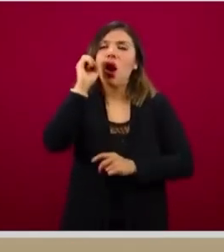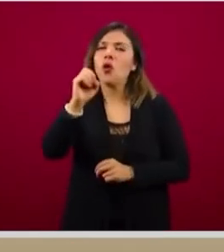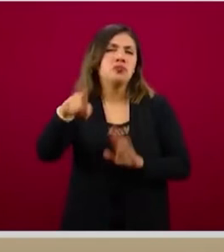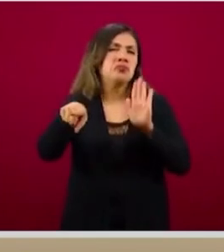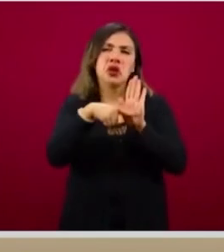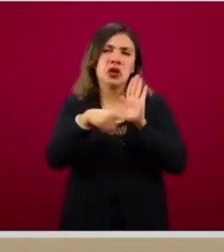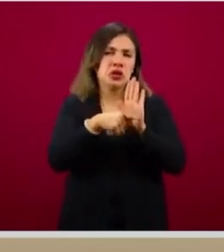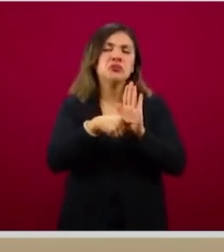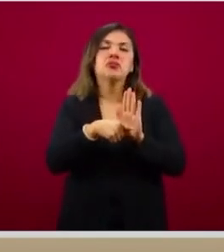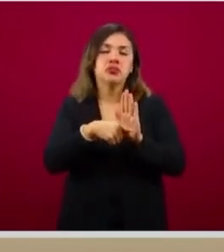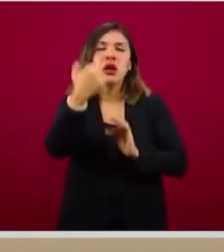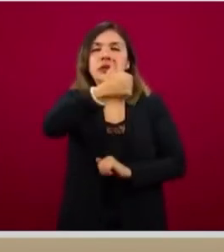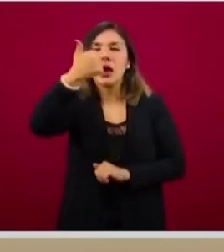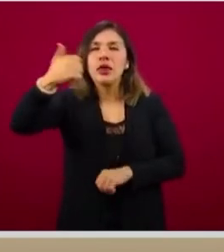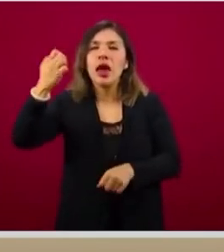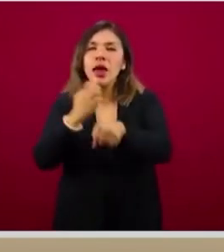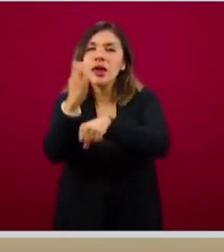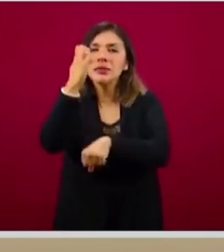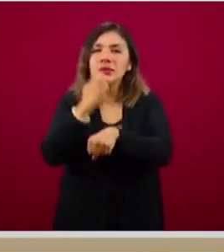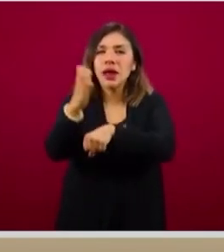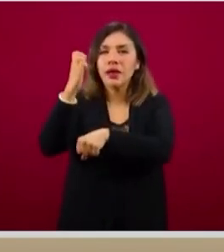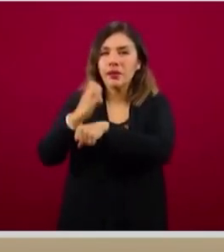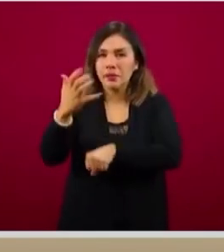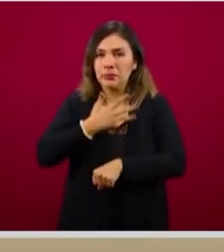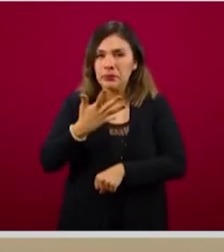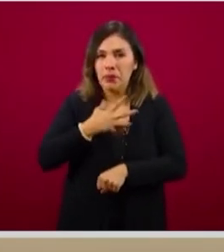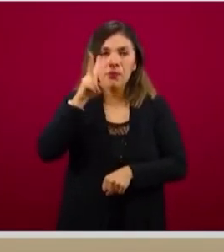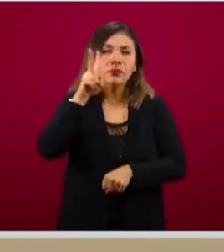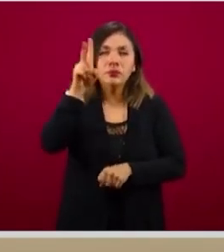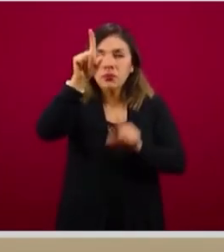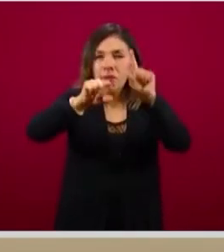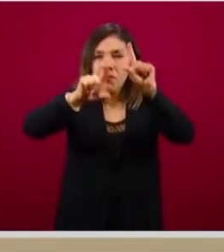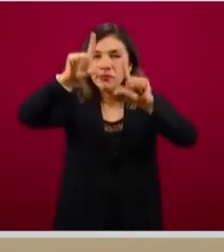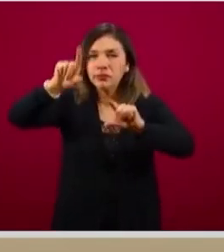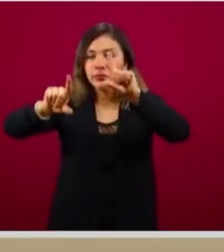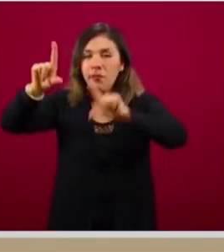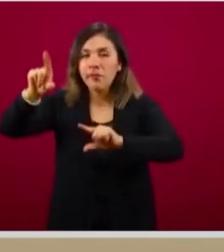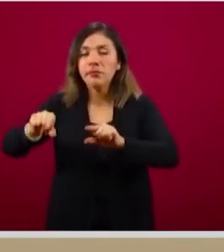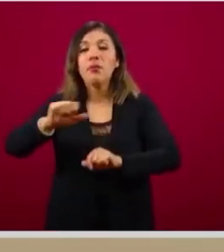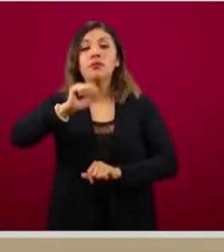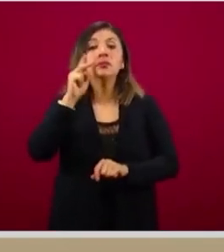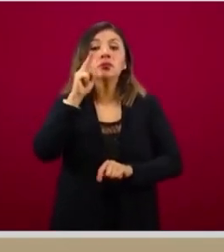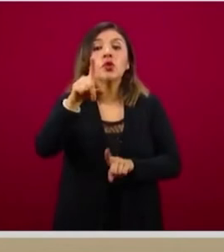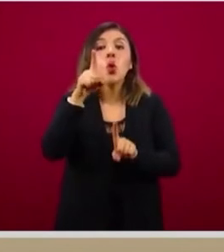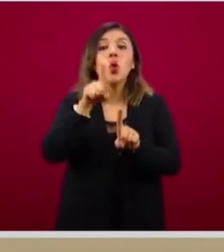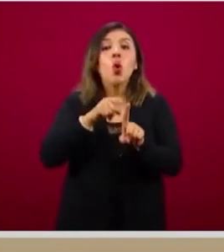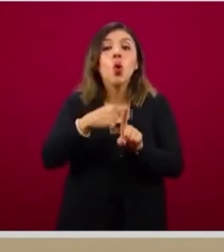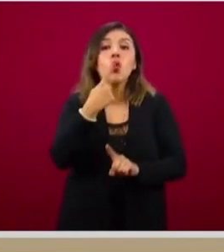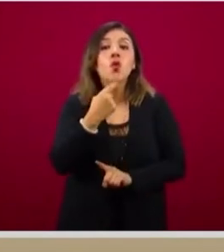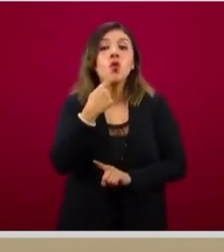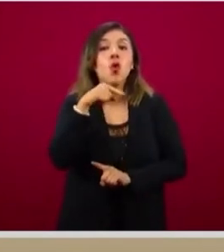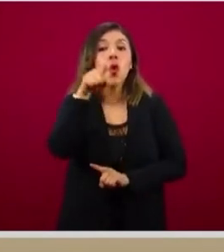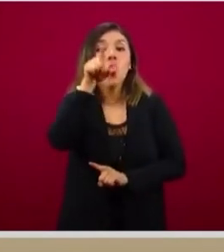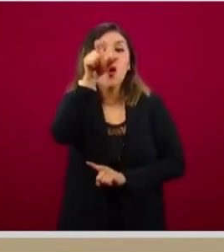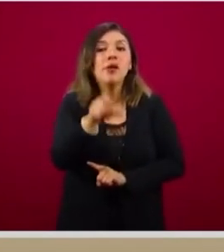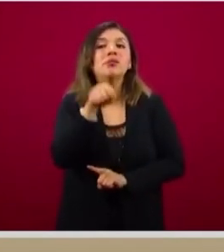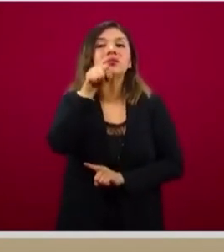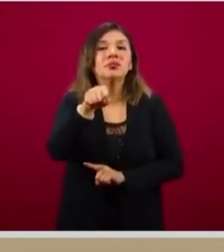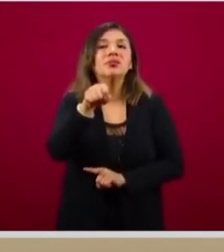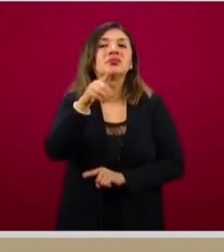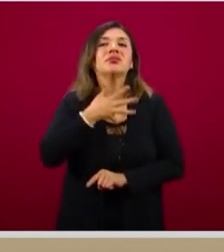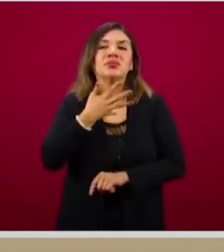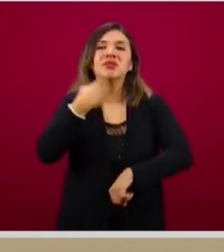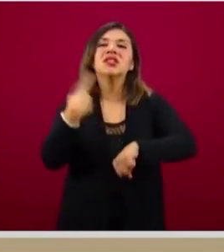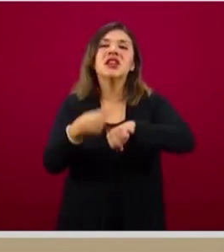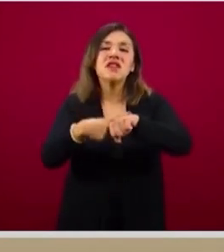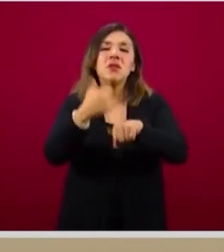descartados por cada una de las entidades federativas y si vemos las barras de color rojo es ahí donde identificamos